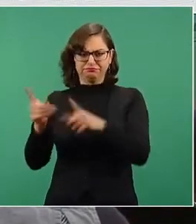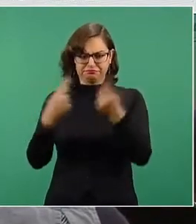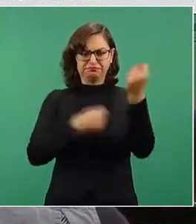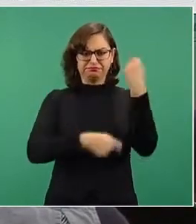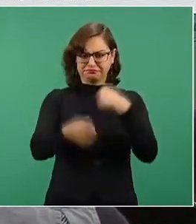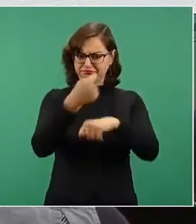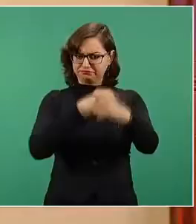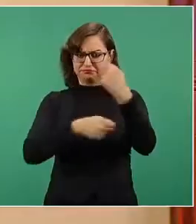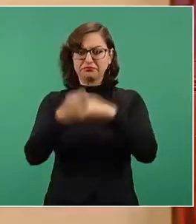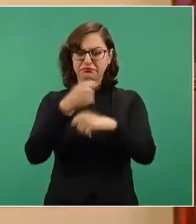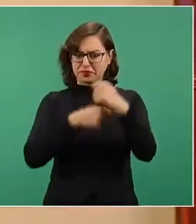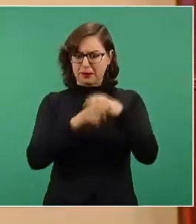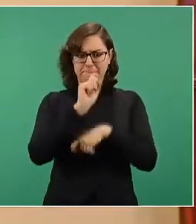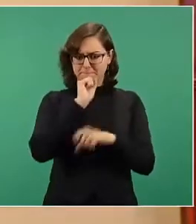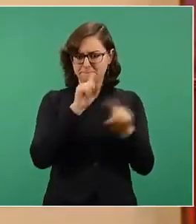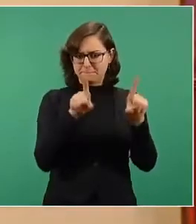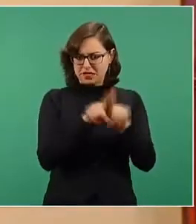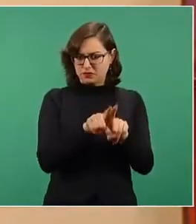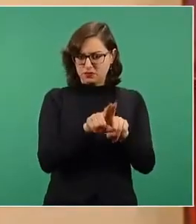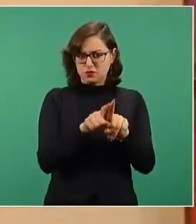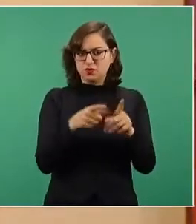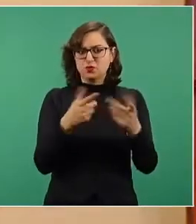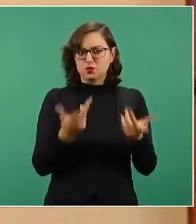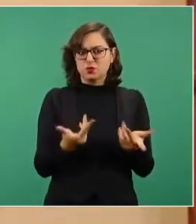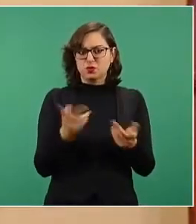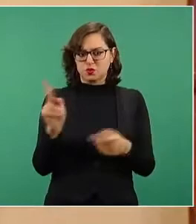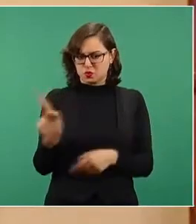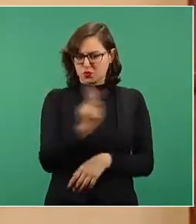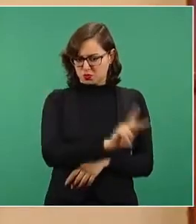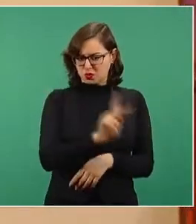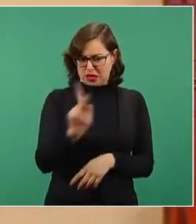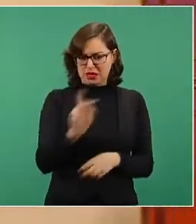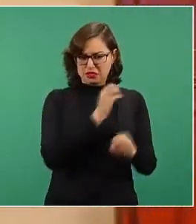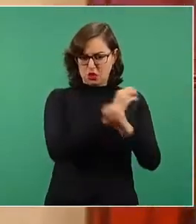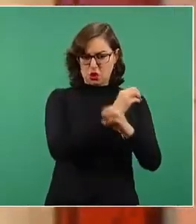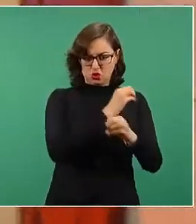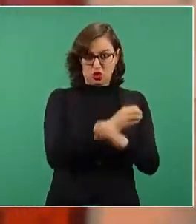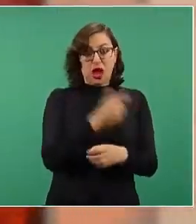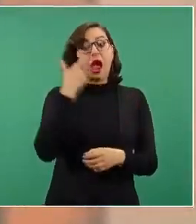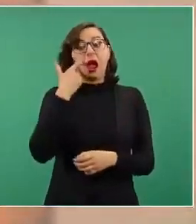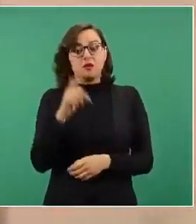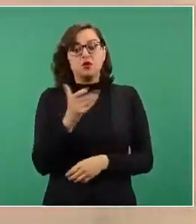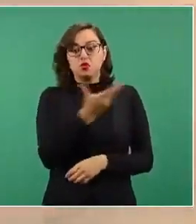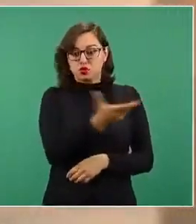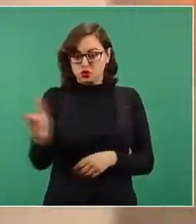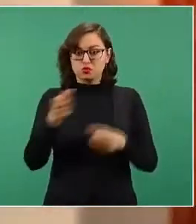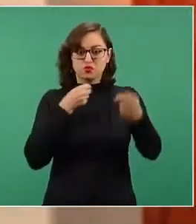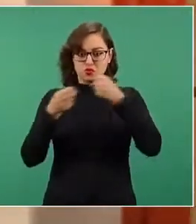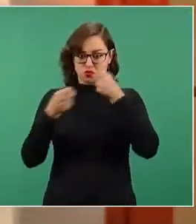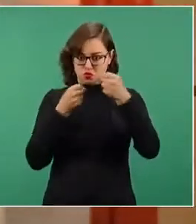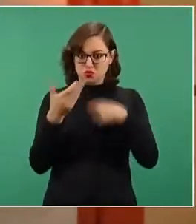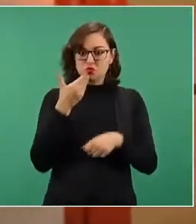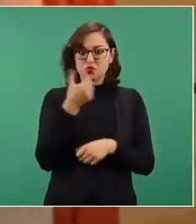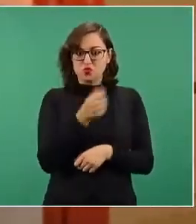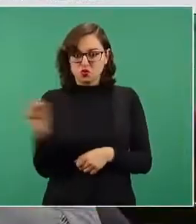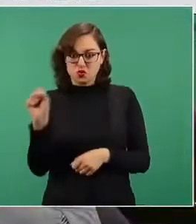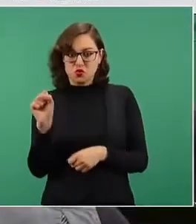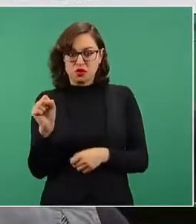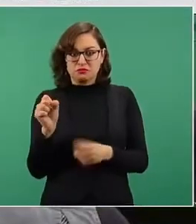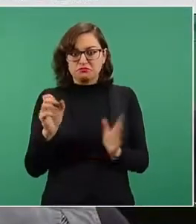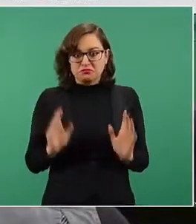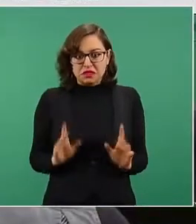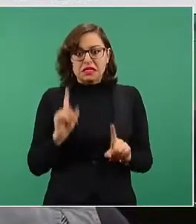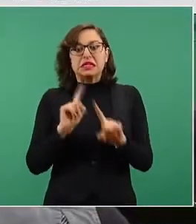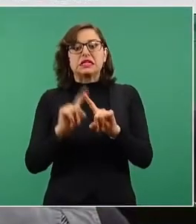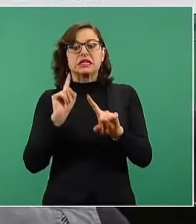están en los autoabastos, saqué alguna de ellas a ver si ustedes que son periodistas y son muy buenos en esos, ven a quién sacamos, que